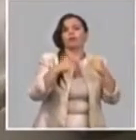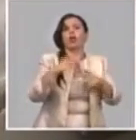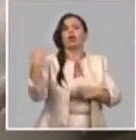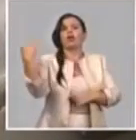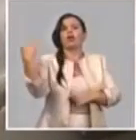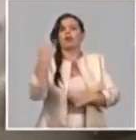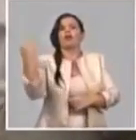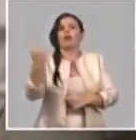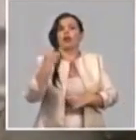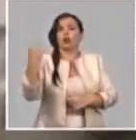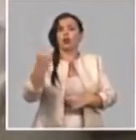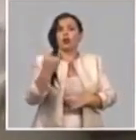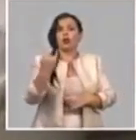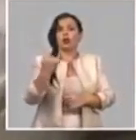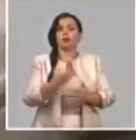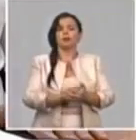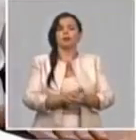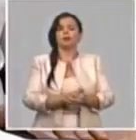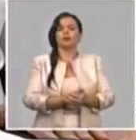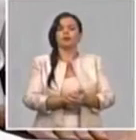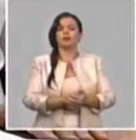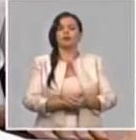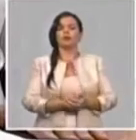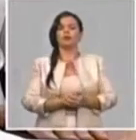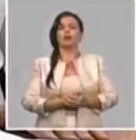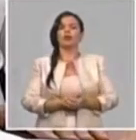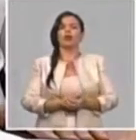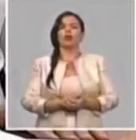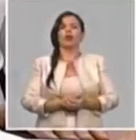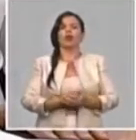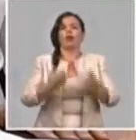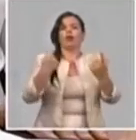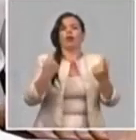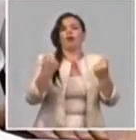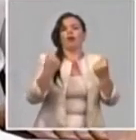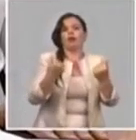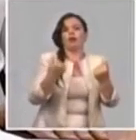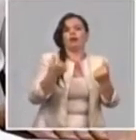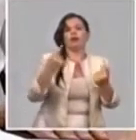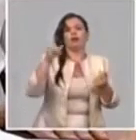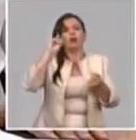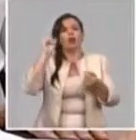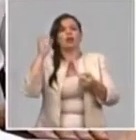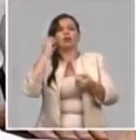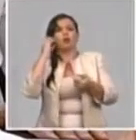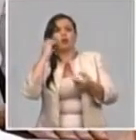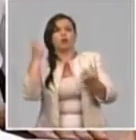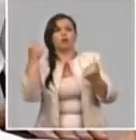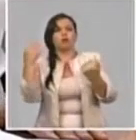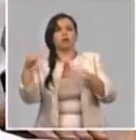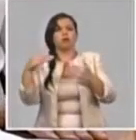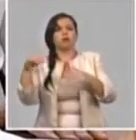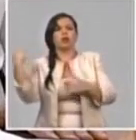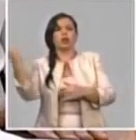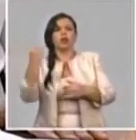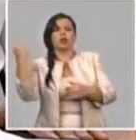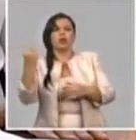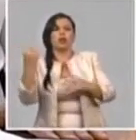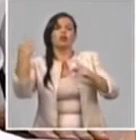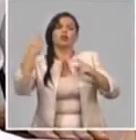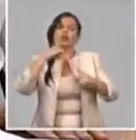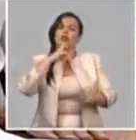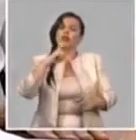También está creciendo el valor de la leche en polvo y además de la necesidad de financiamiento, las complejidades con